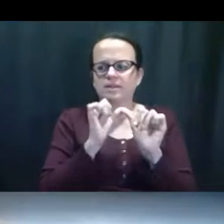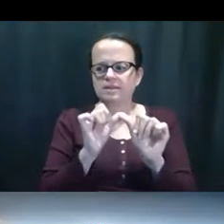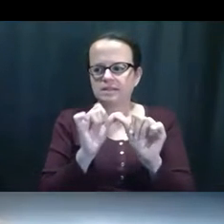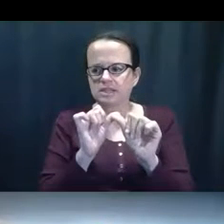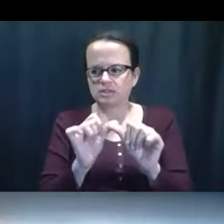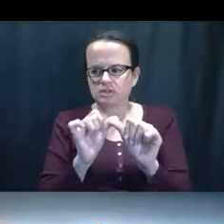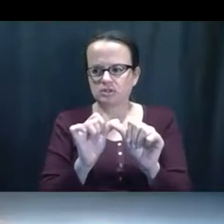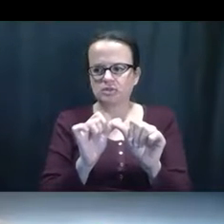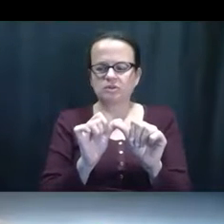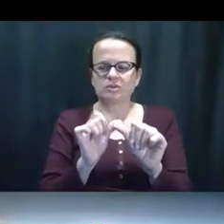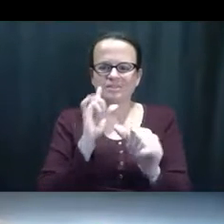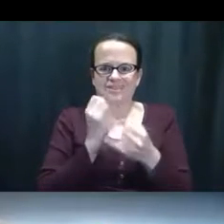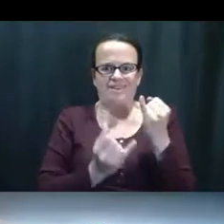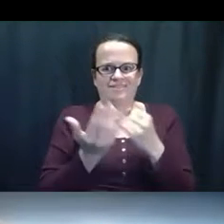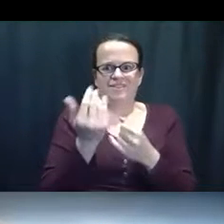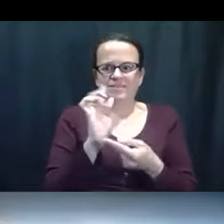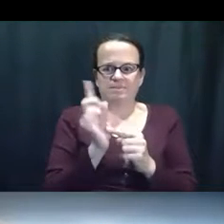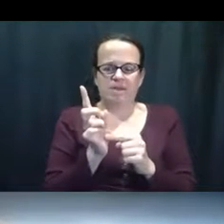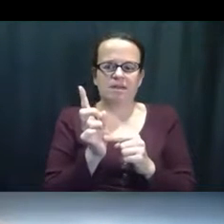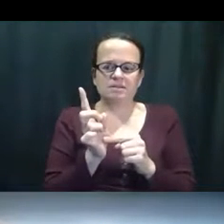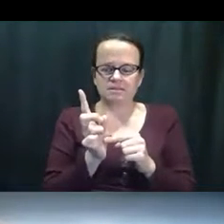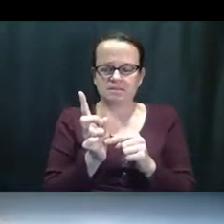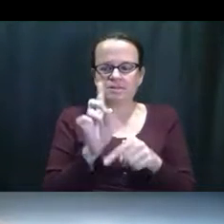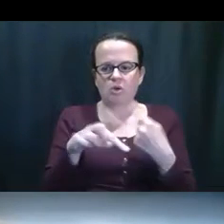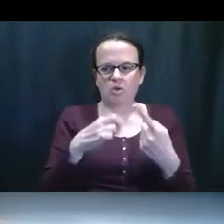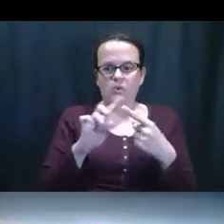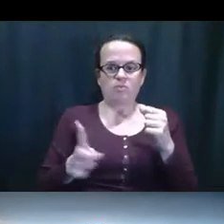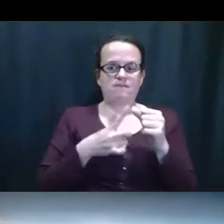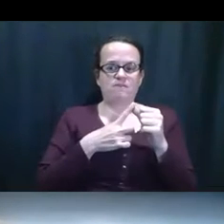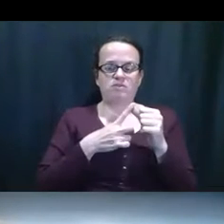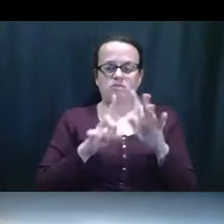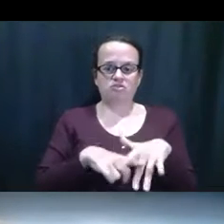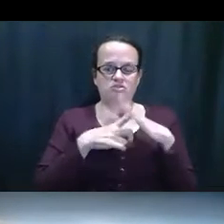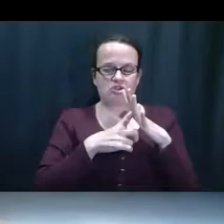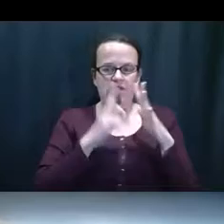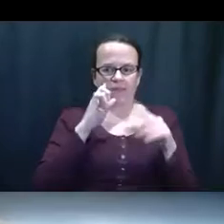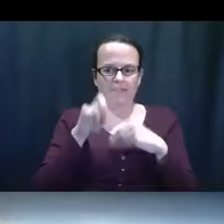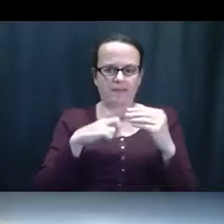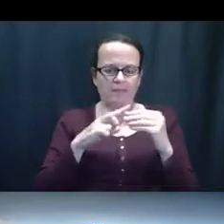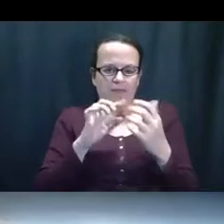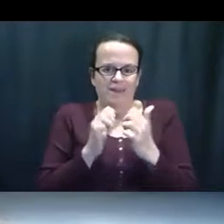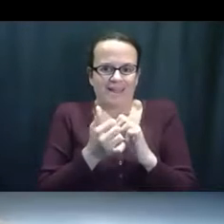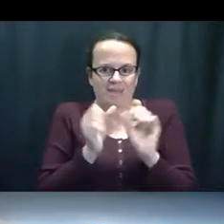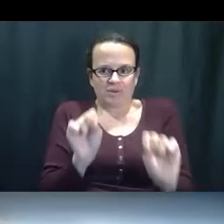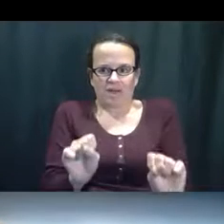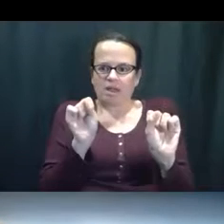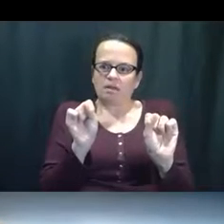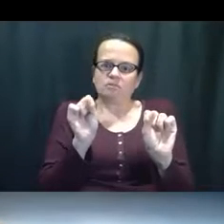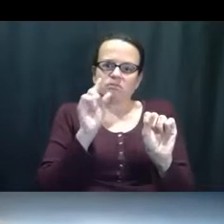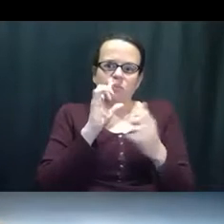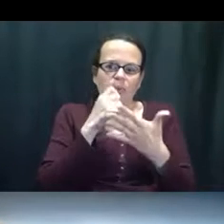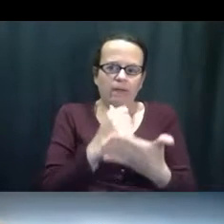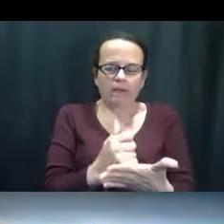y que ha continuado en los últimos 15 meses. Y cuando nosotros empezamos para tratar de determinar cómo